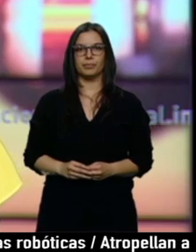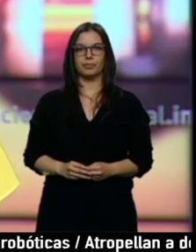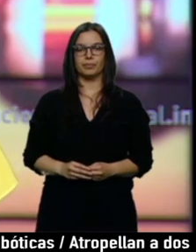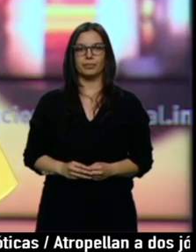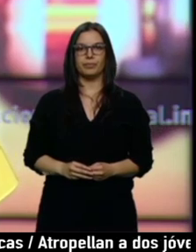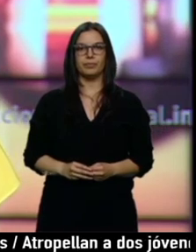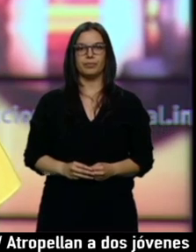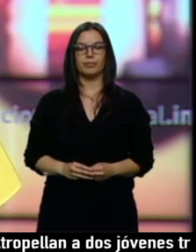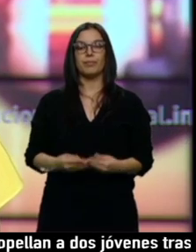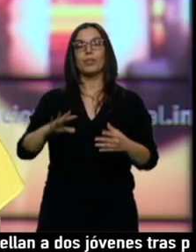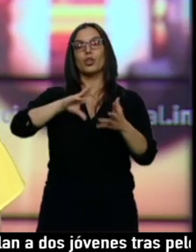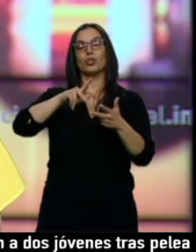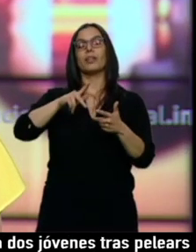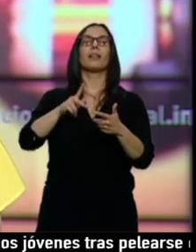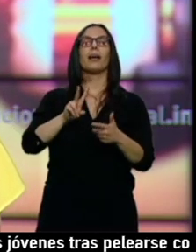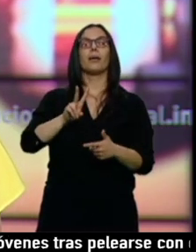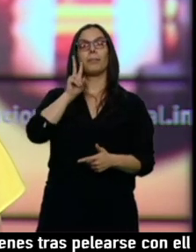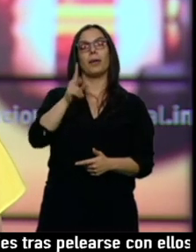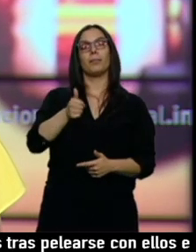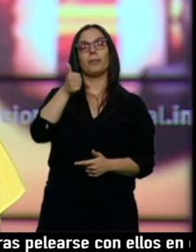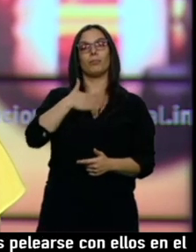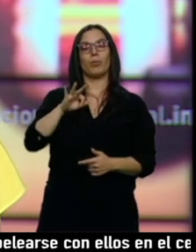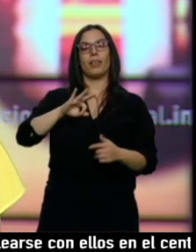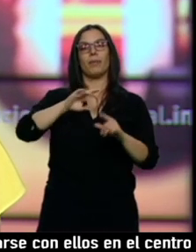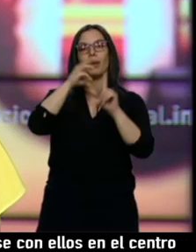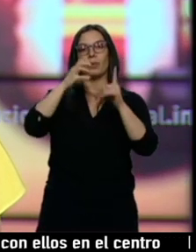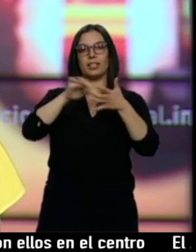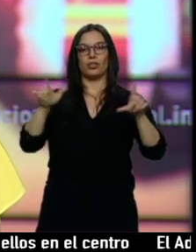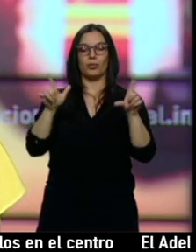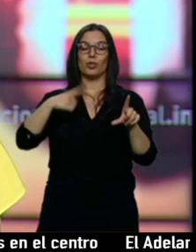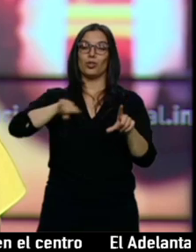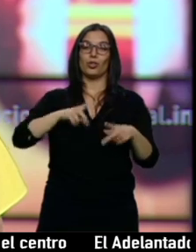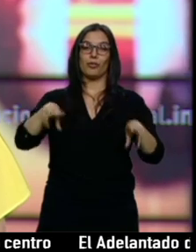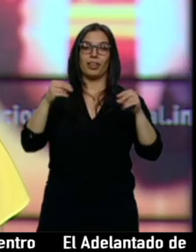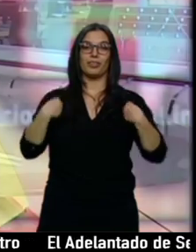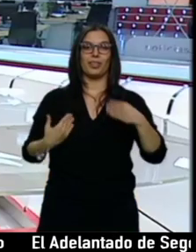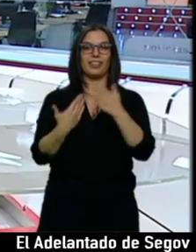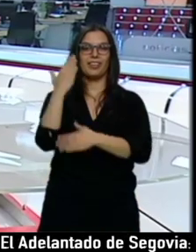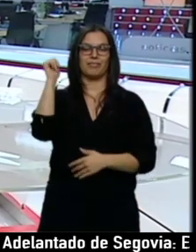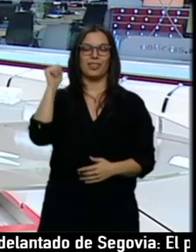Más noticias en la web de Castilla y León Televisión. Nosotros nos vamos, que pasen un buen día. Adiós.